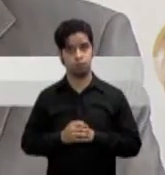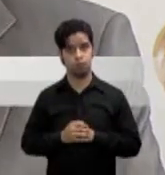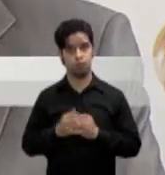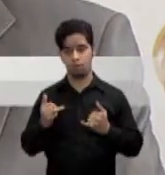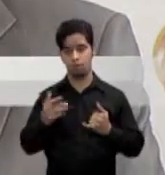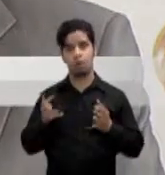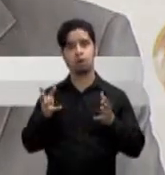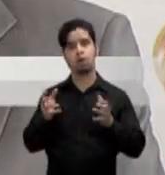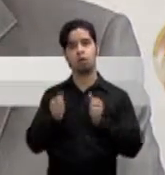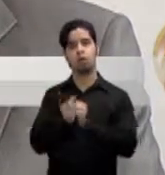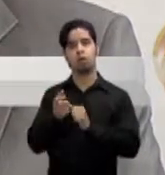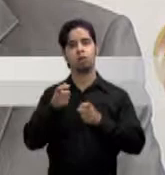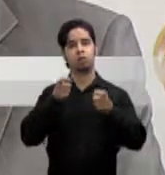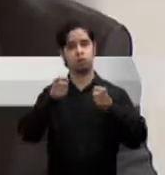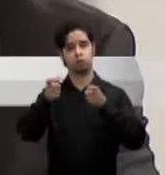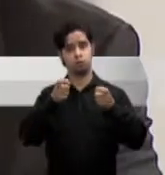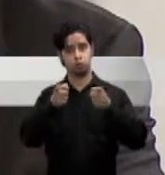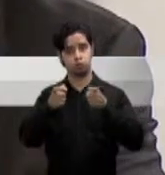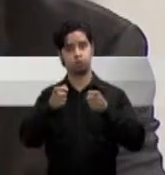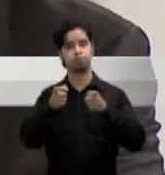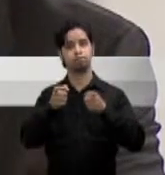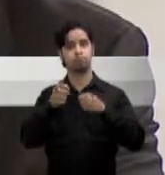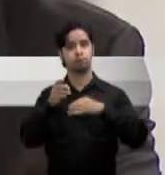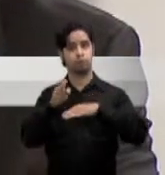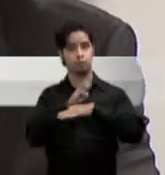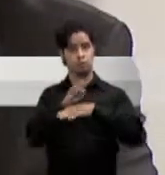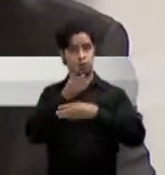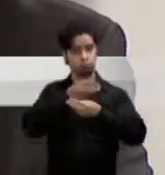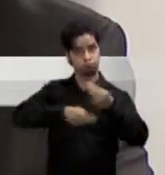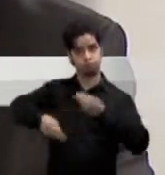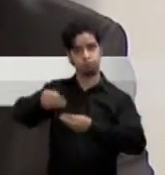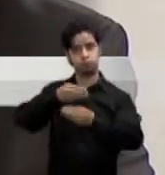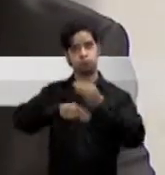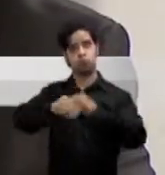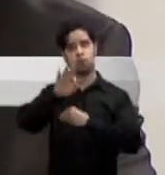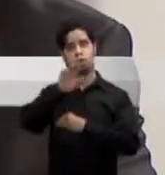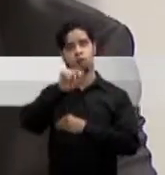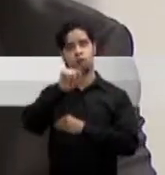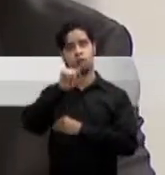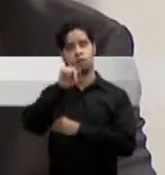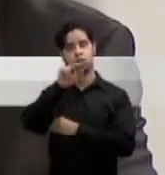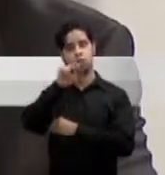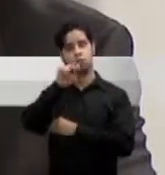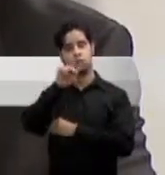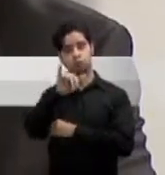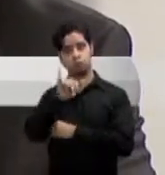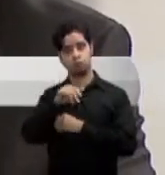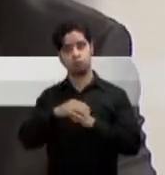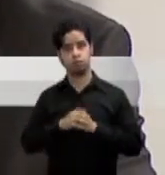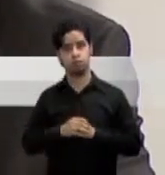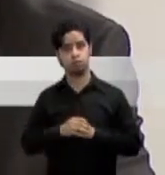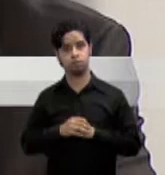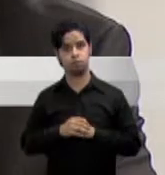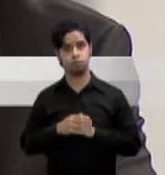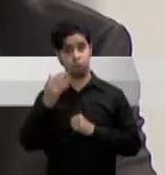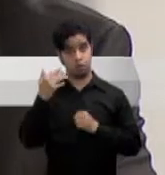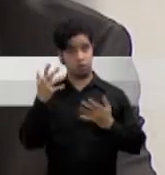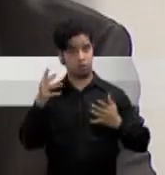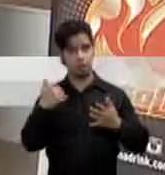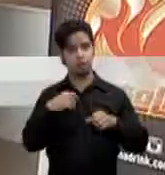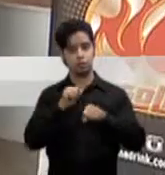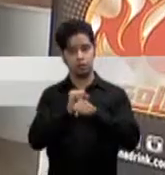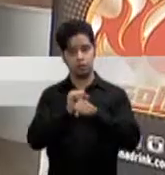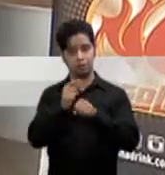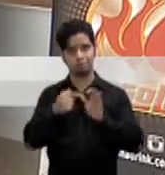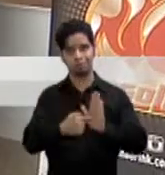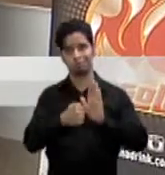con el director ejecutivo de la compañía de comercio y exportación franqui chévere porque ya se hacen esfuerzos en dar a conocer los productos de puerto